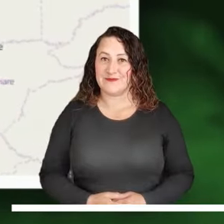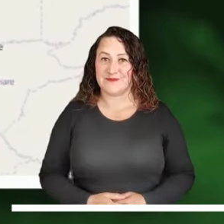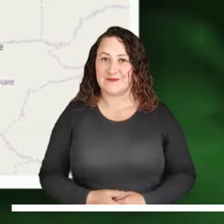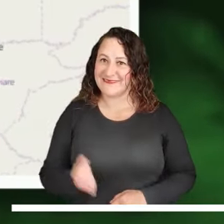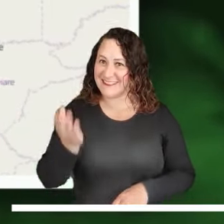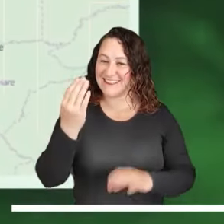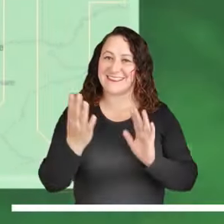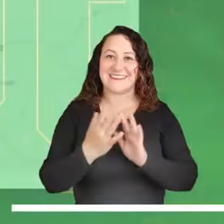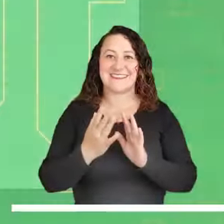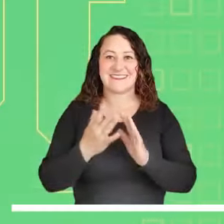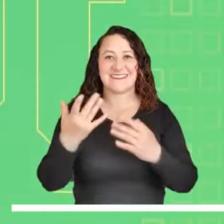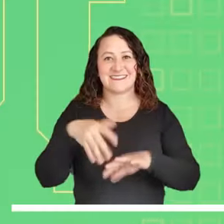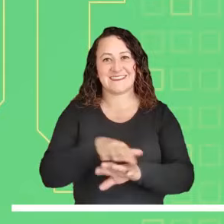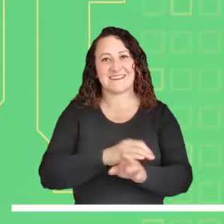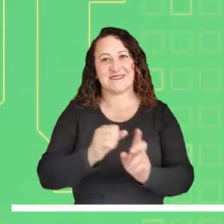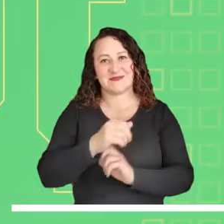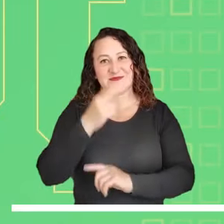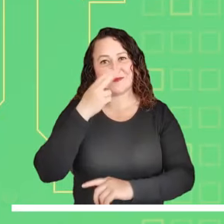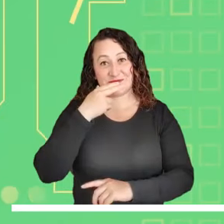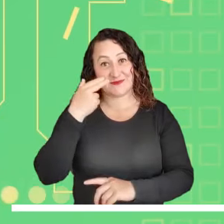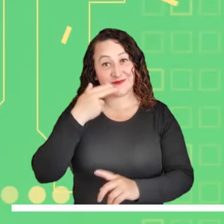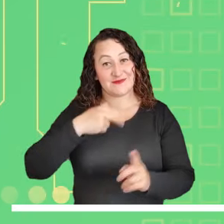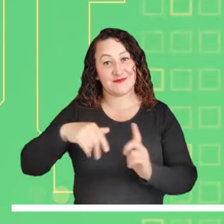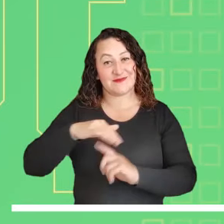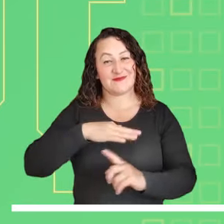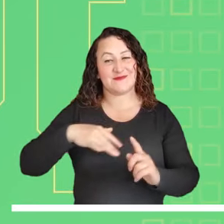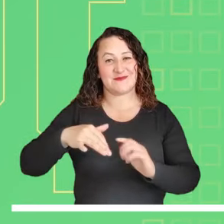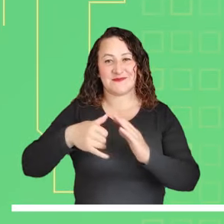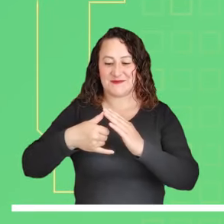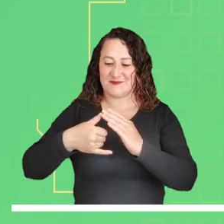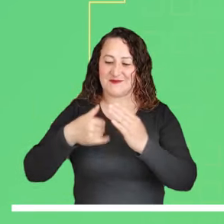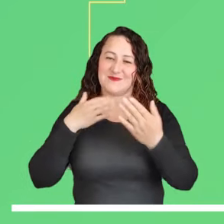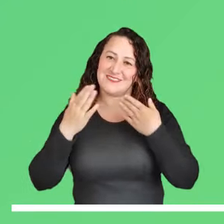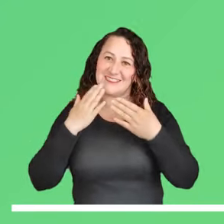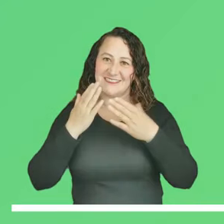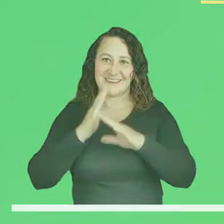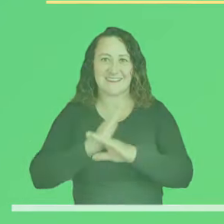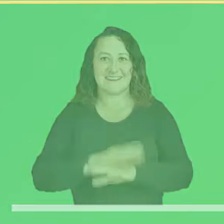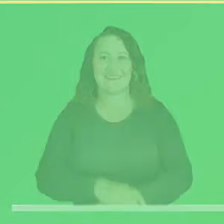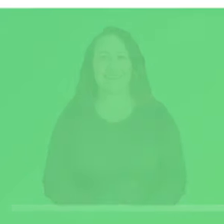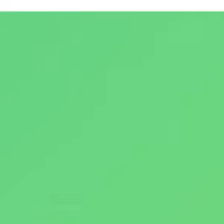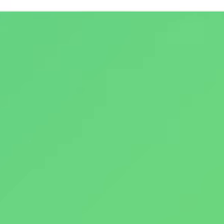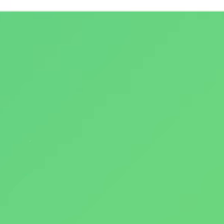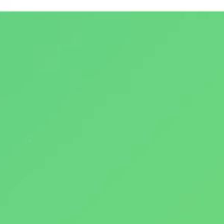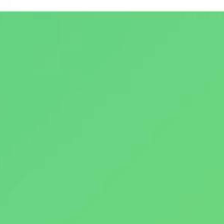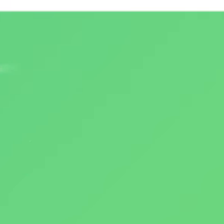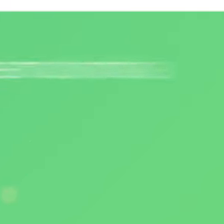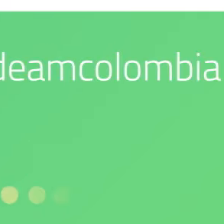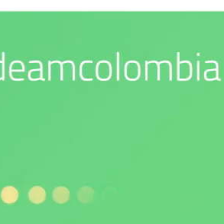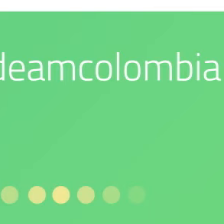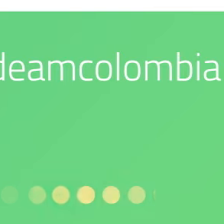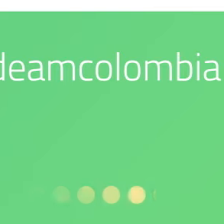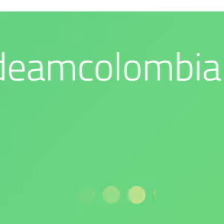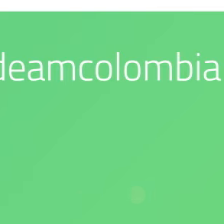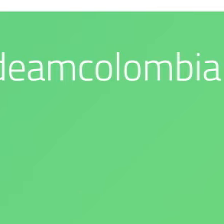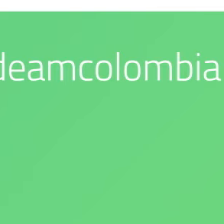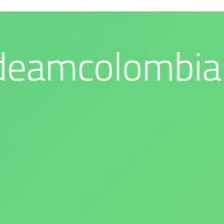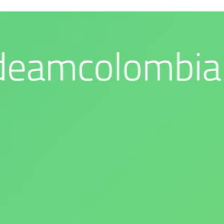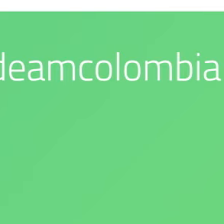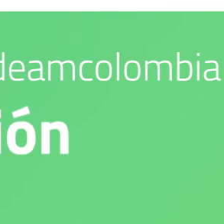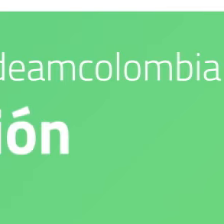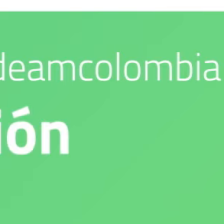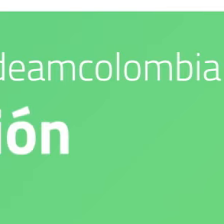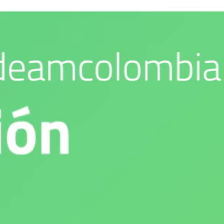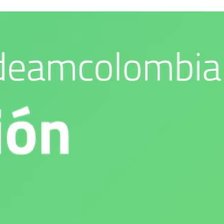y Putumayo. Síguenos en nuestras redes sociales, nuestro compromiso es con el medio ambiente y DEAM es